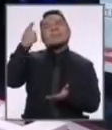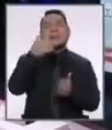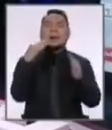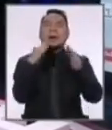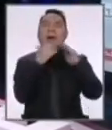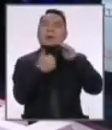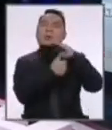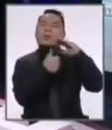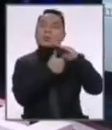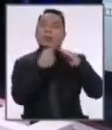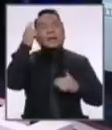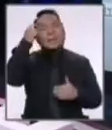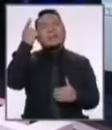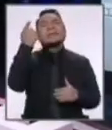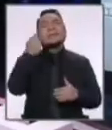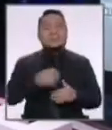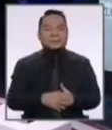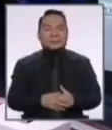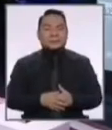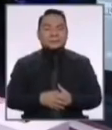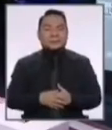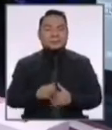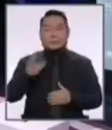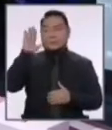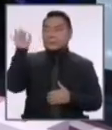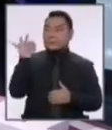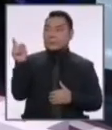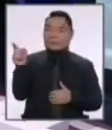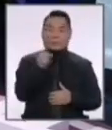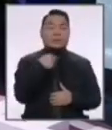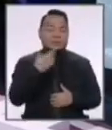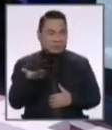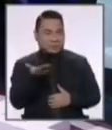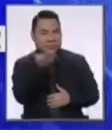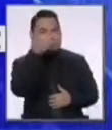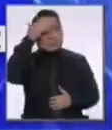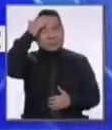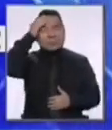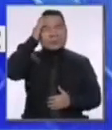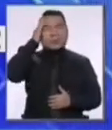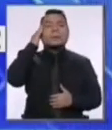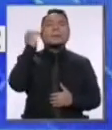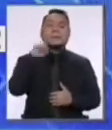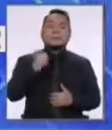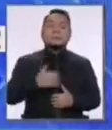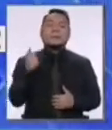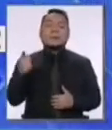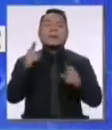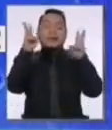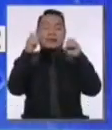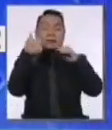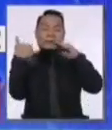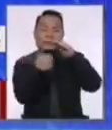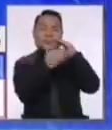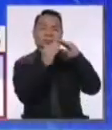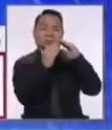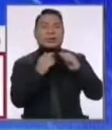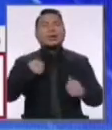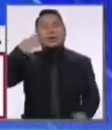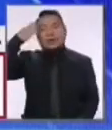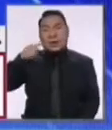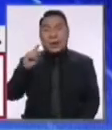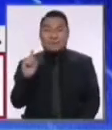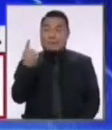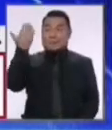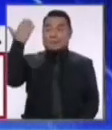Sobre el tema de la cuarentena. Nadie levantó la mano en este momento, por eso es que le doy el pase. Bueno, encantado. Sobre el tema de cuarentena creo que se exageró al comienzo,